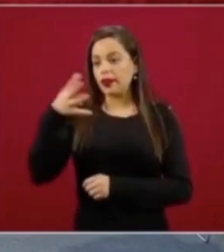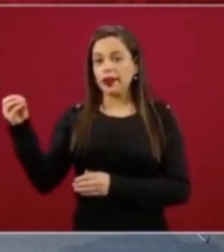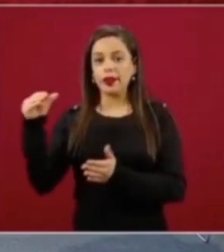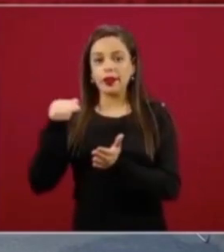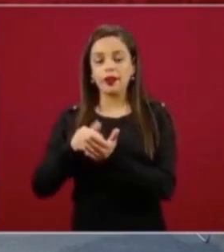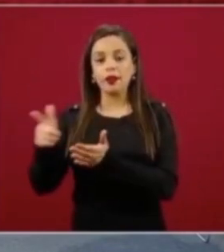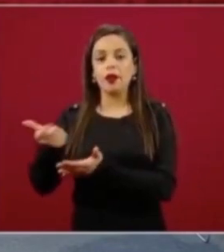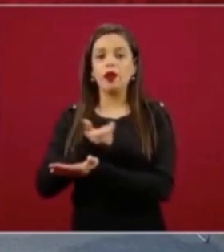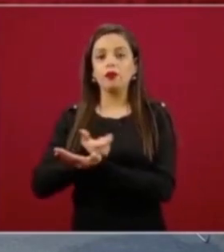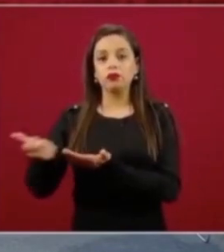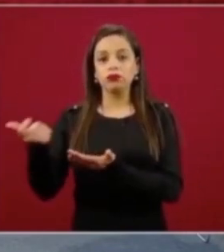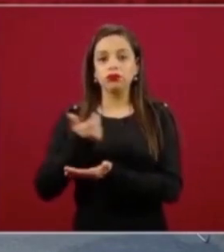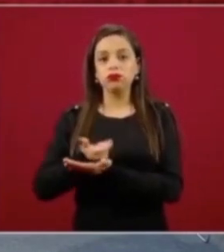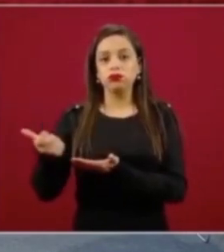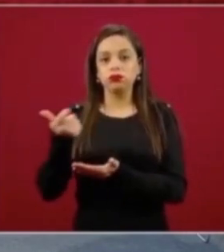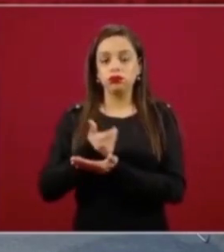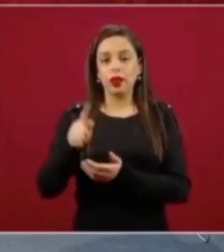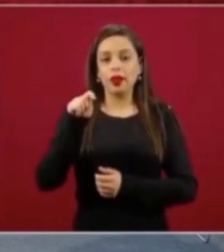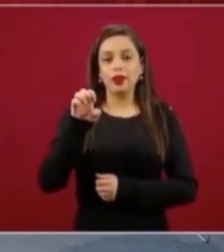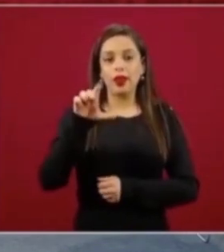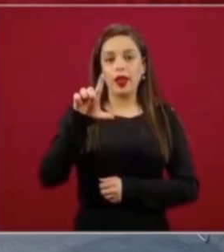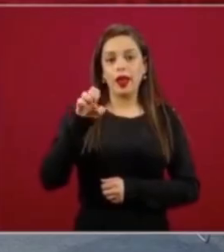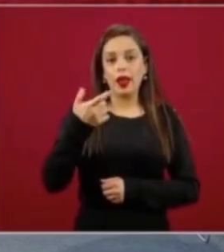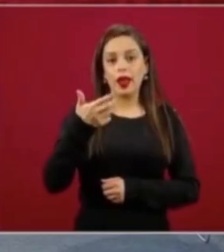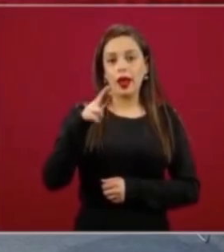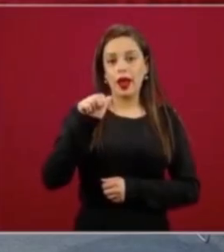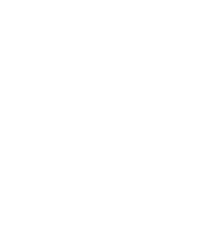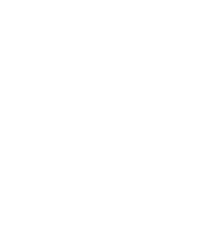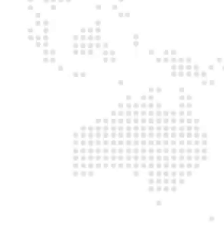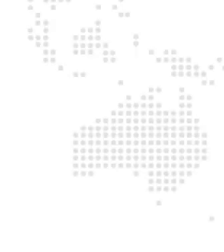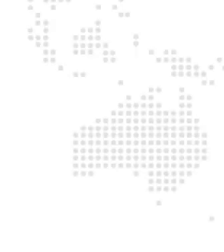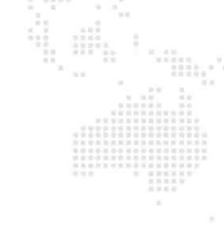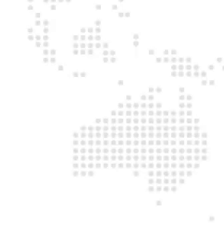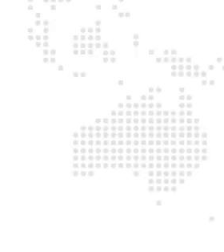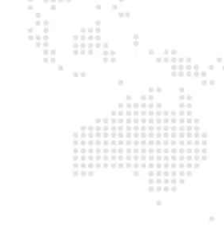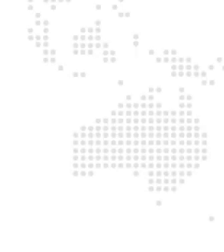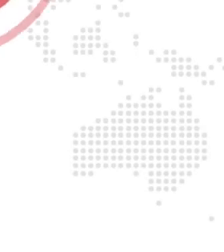mediante giro telegráfico u operativo de pago.